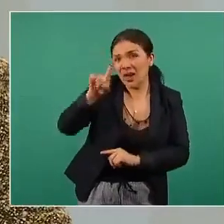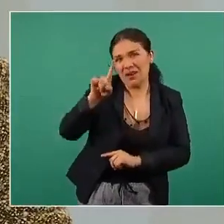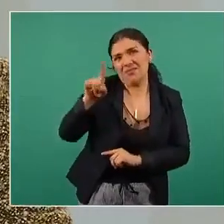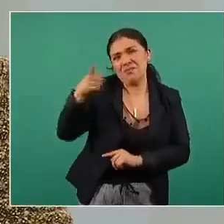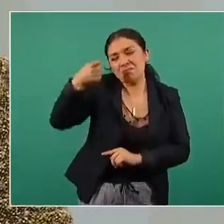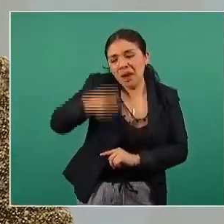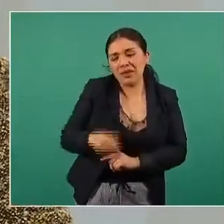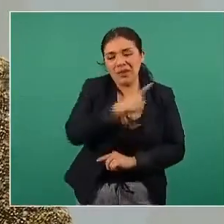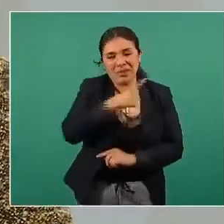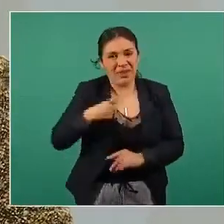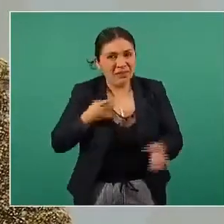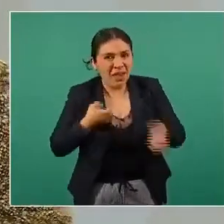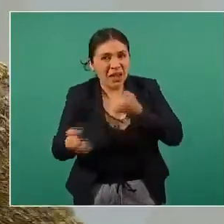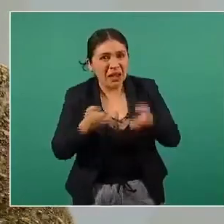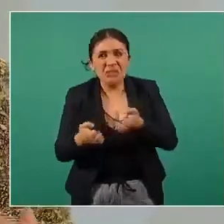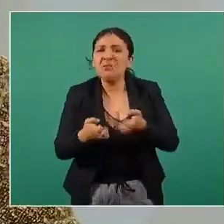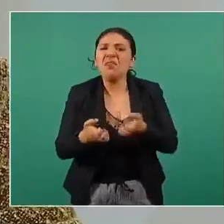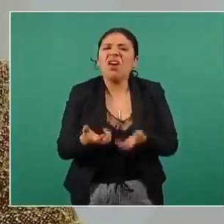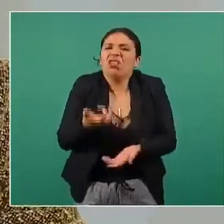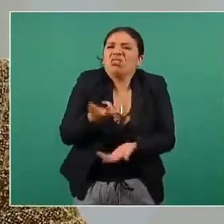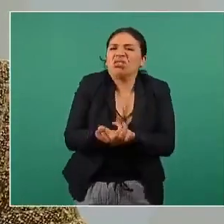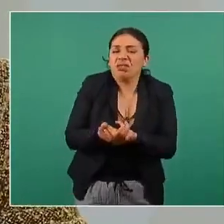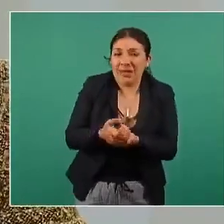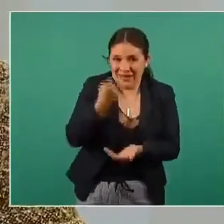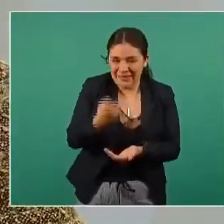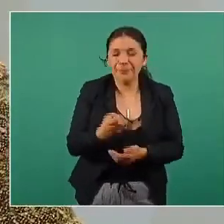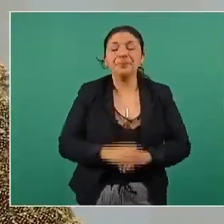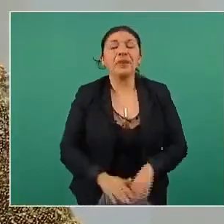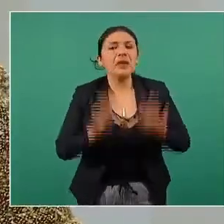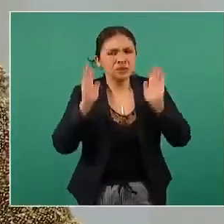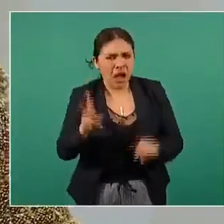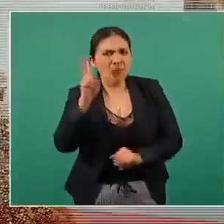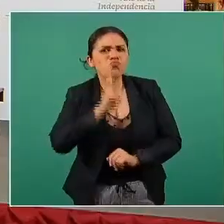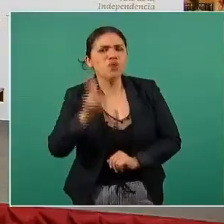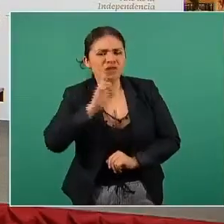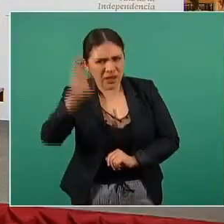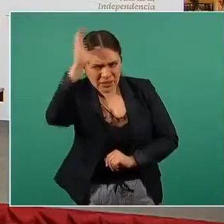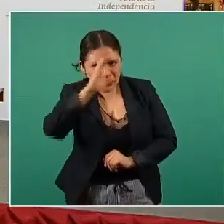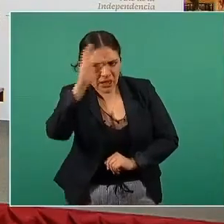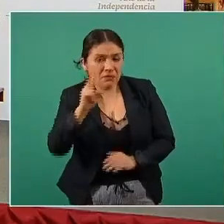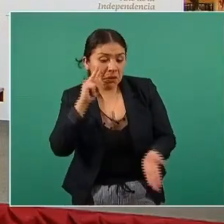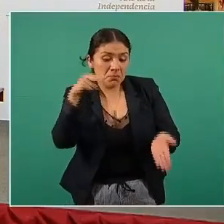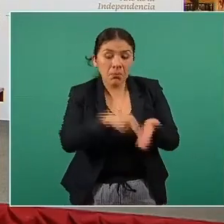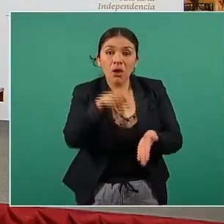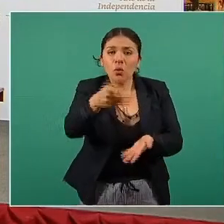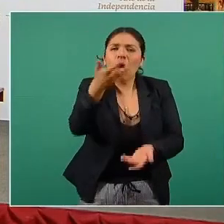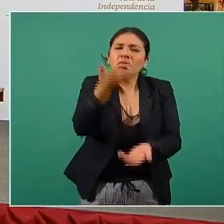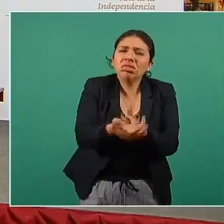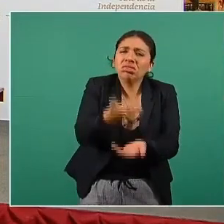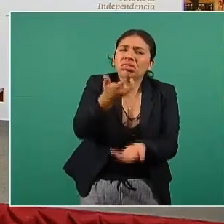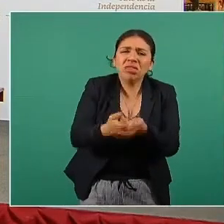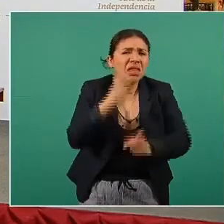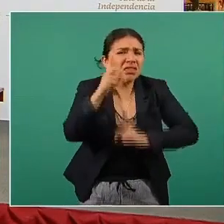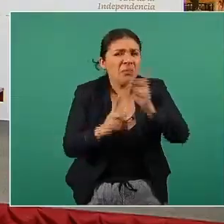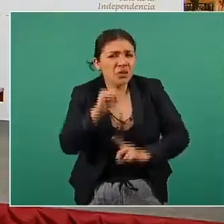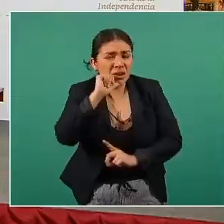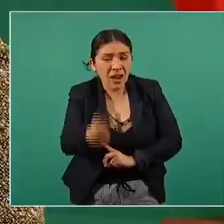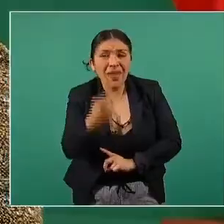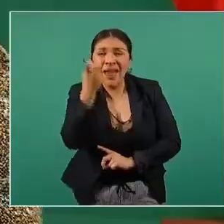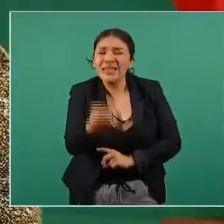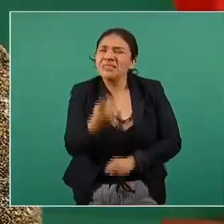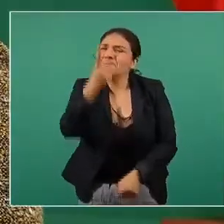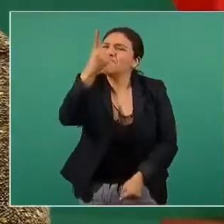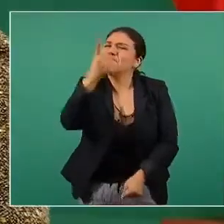física las recomendaciones más bien la evidencia científica hasta ahora nos indica que la inactividad física es uno de los factores